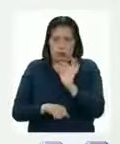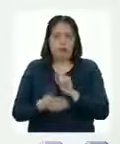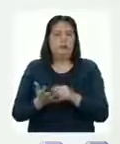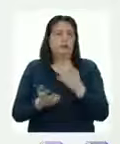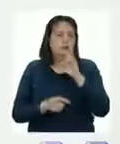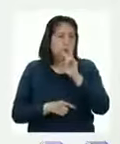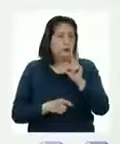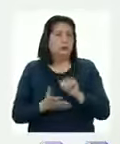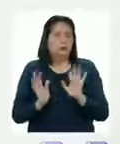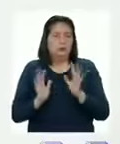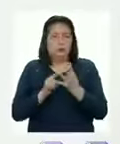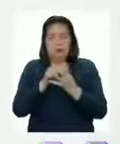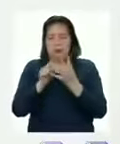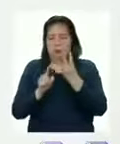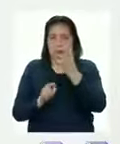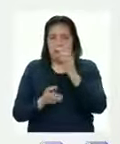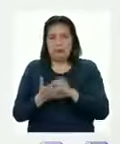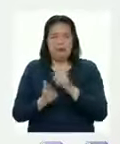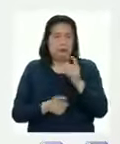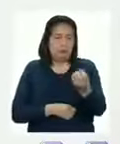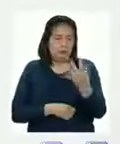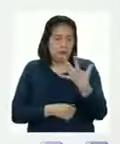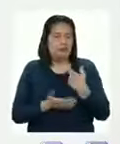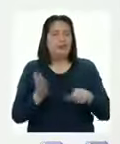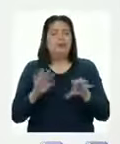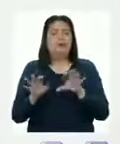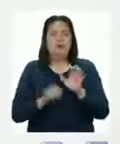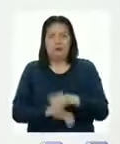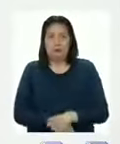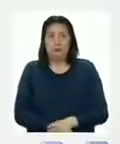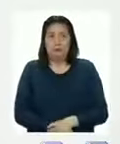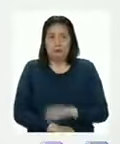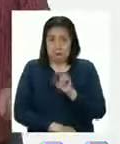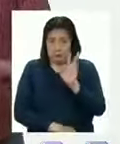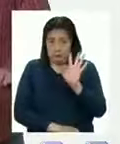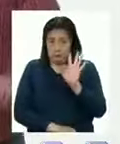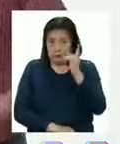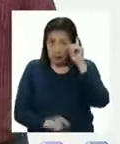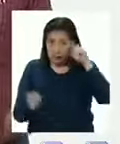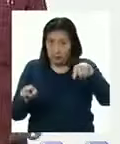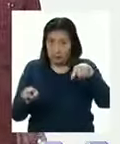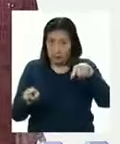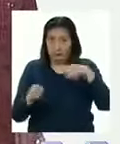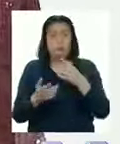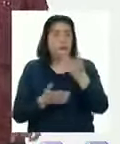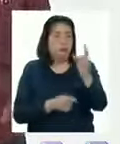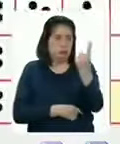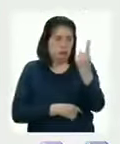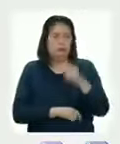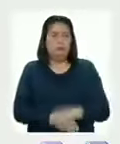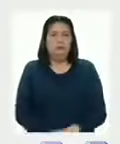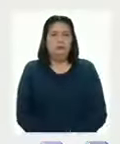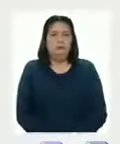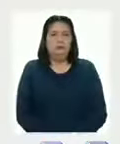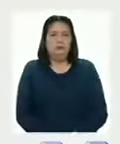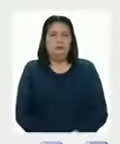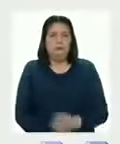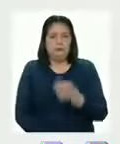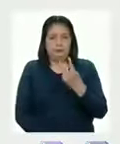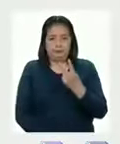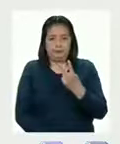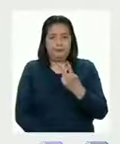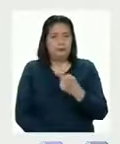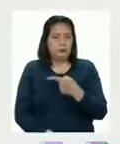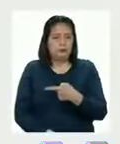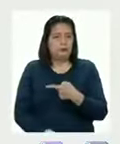veremos cuatro situaciones Y ustedes me dirán qué hacer en cada caso ¿De acuerdo? Situación uno Dos piedritas